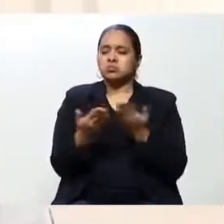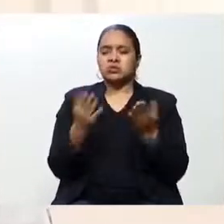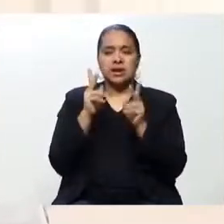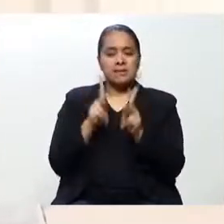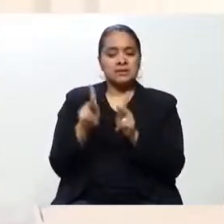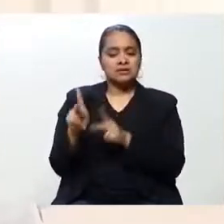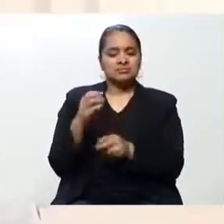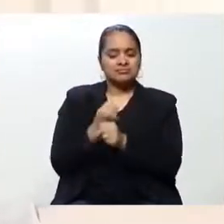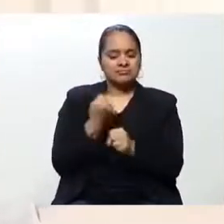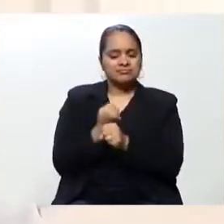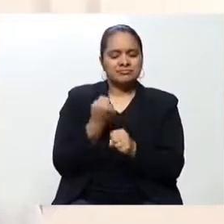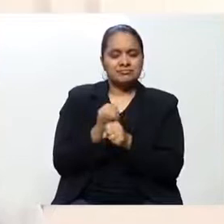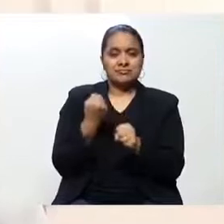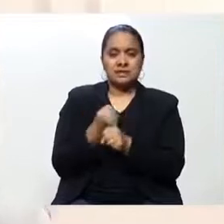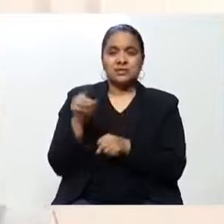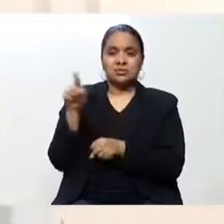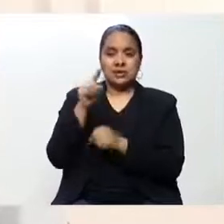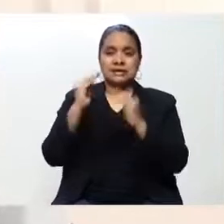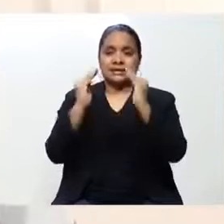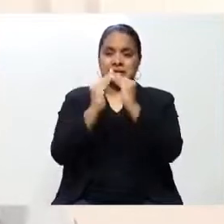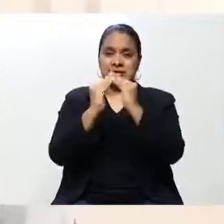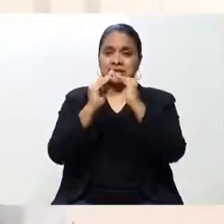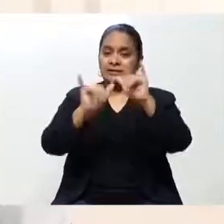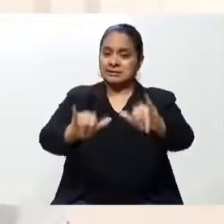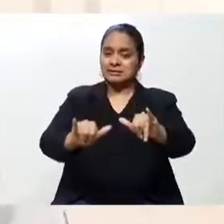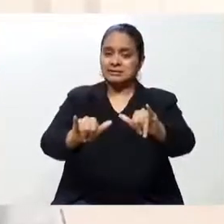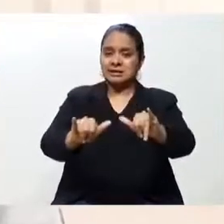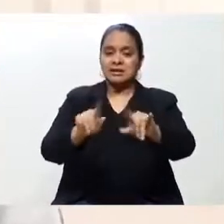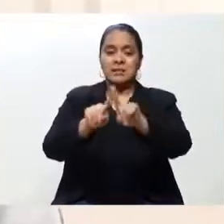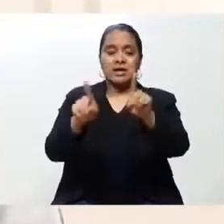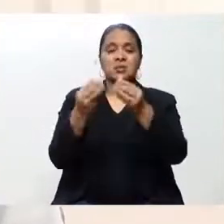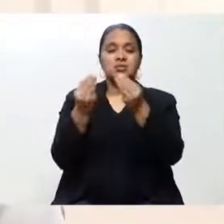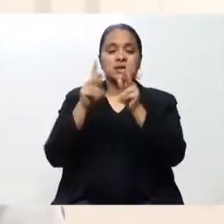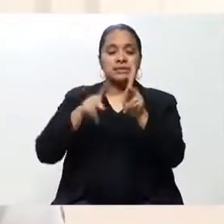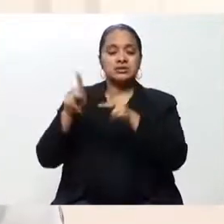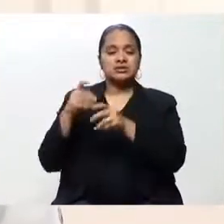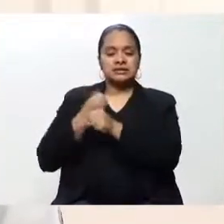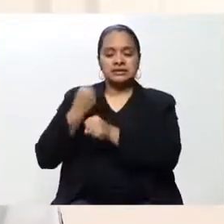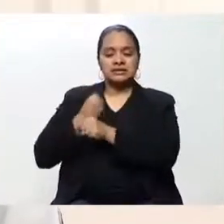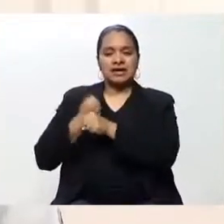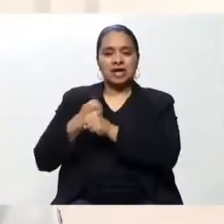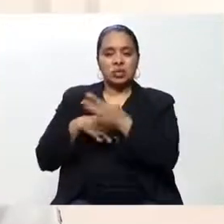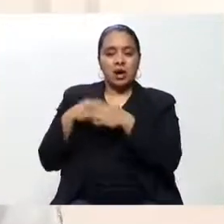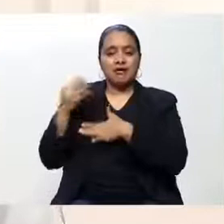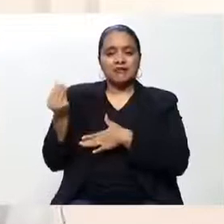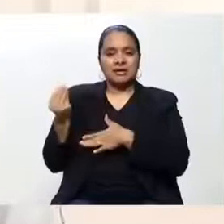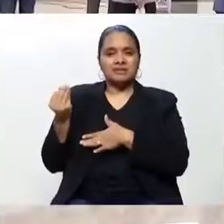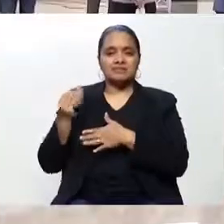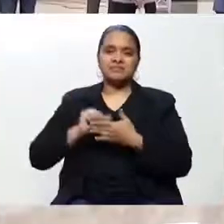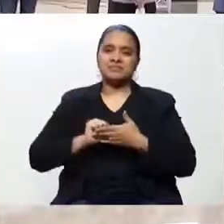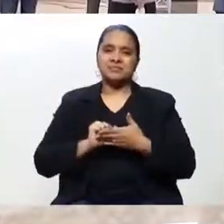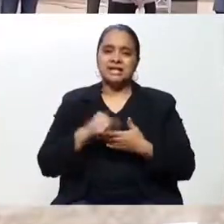trabajan incansablemente para protegerlo a usted y a su familia. Ustedes mirarán un desplazamiento